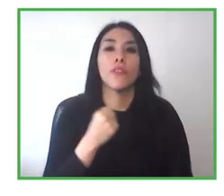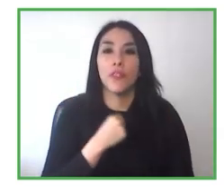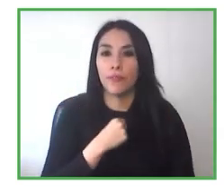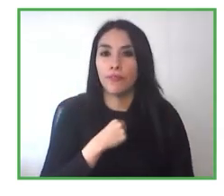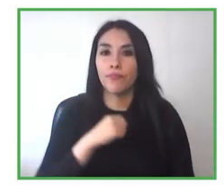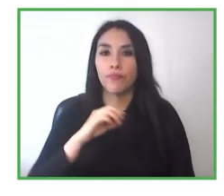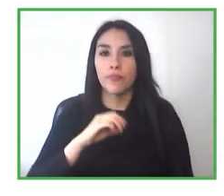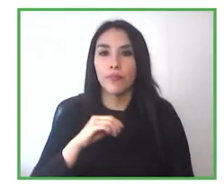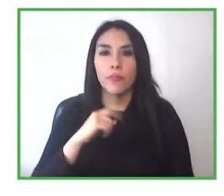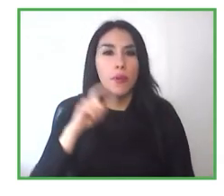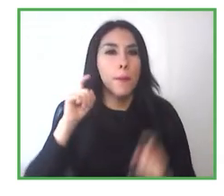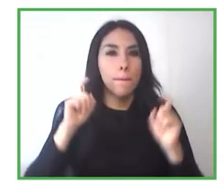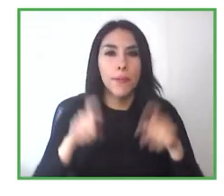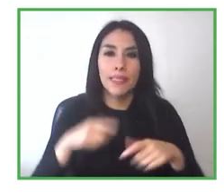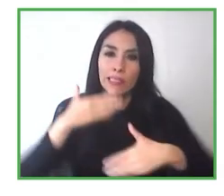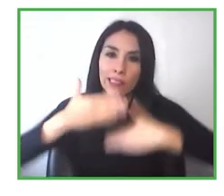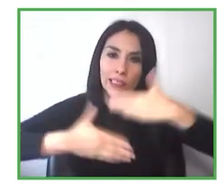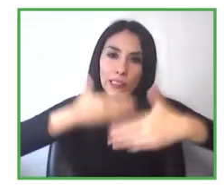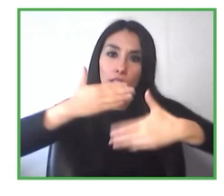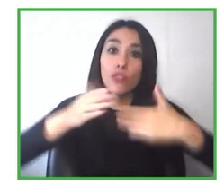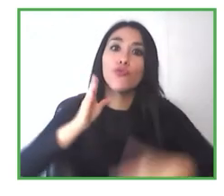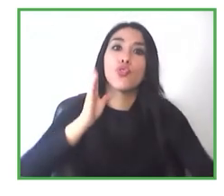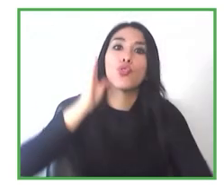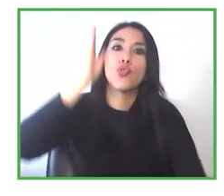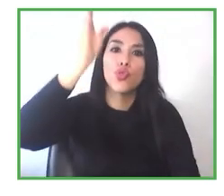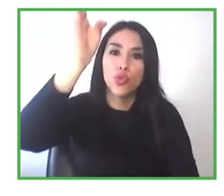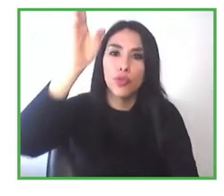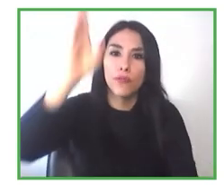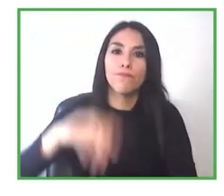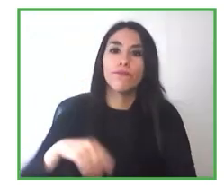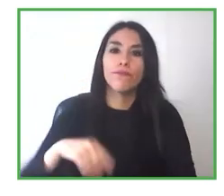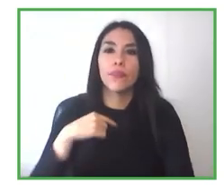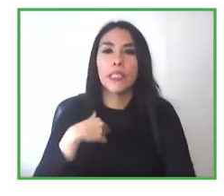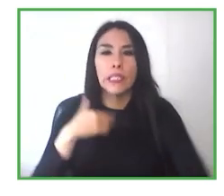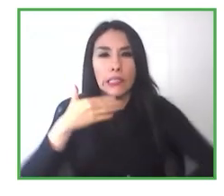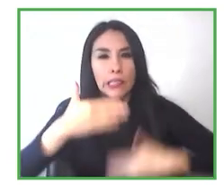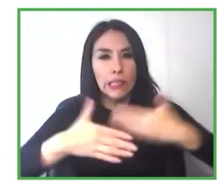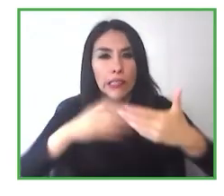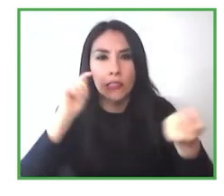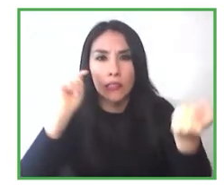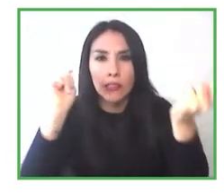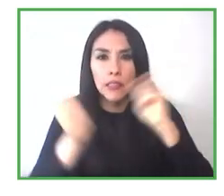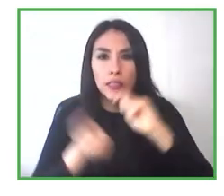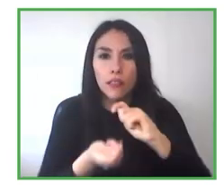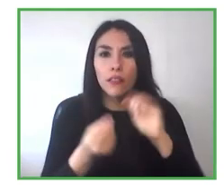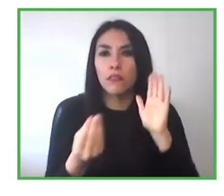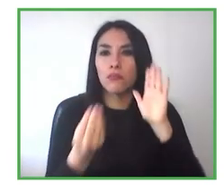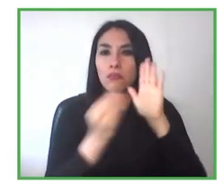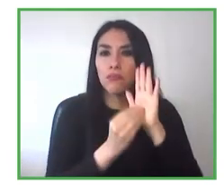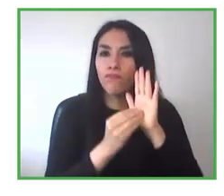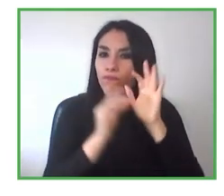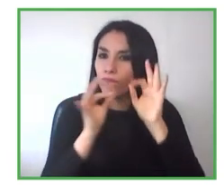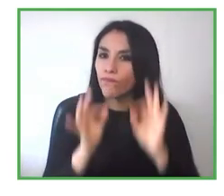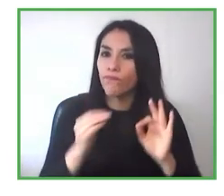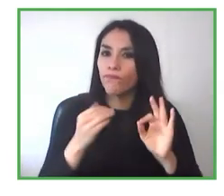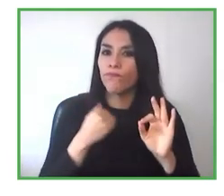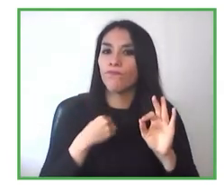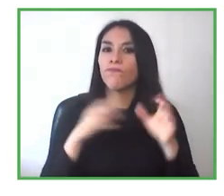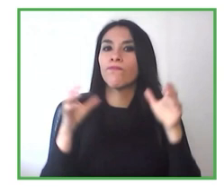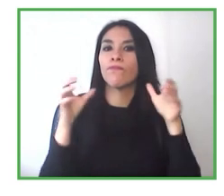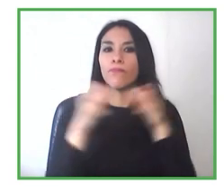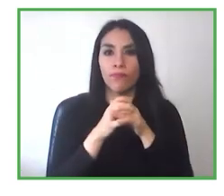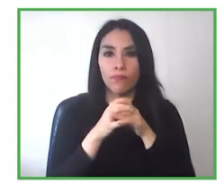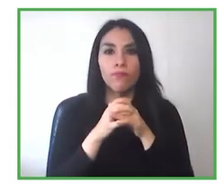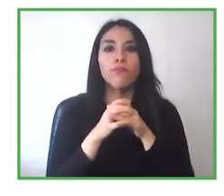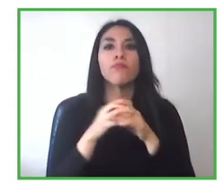allá, entonces también yo tengo que, implementar acciones concretas, dentro de mi organización, y si hay instituciones